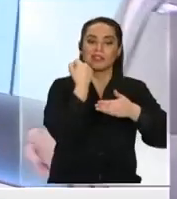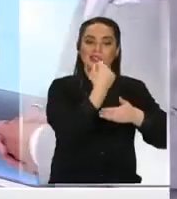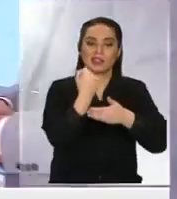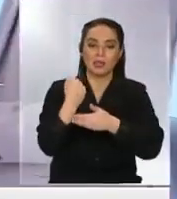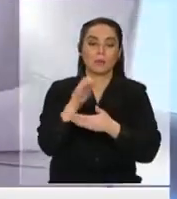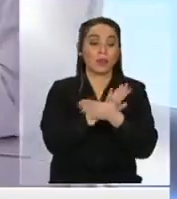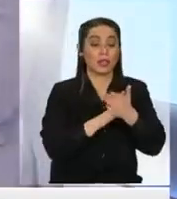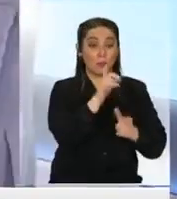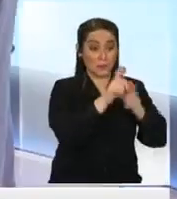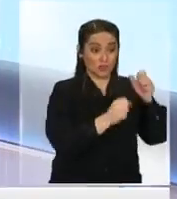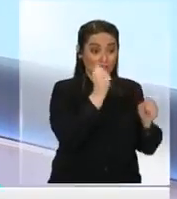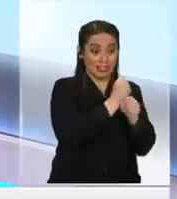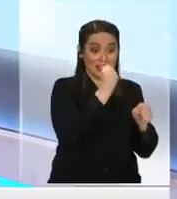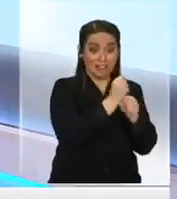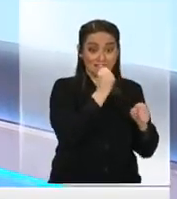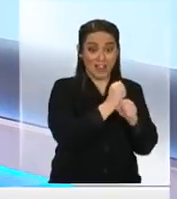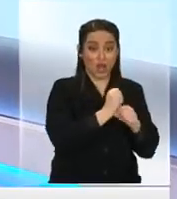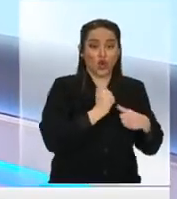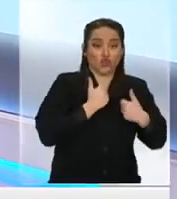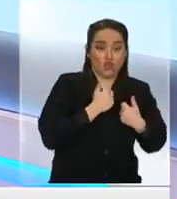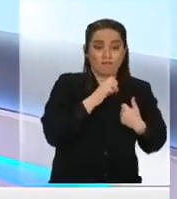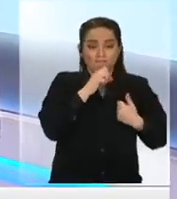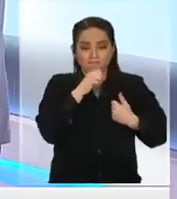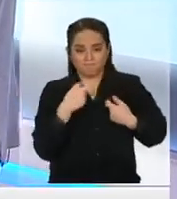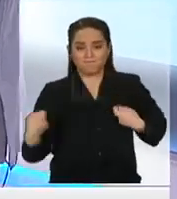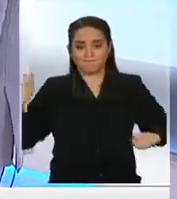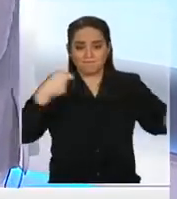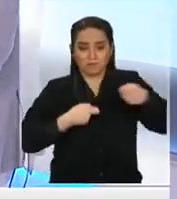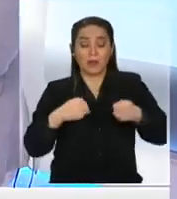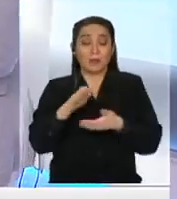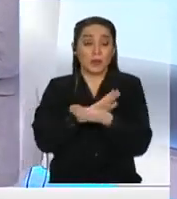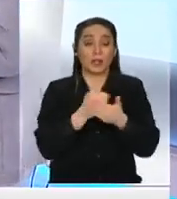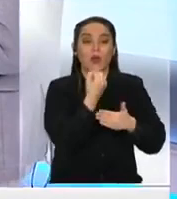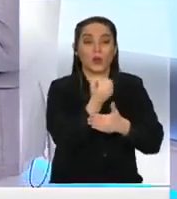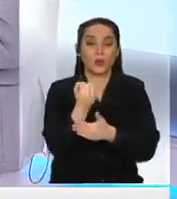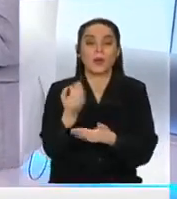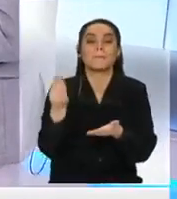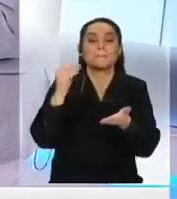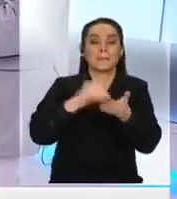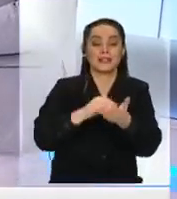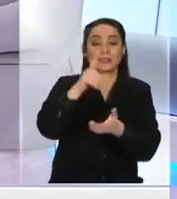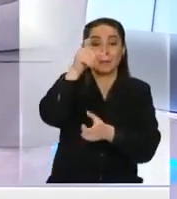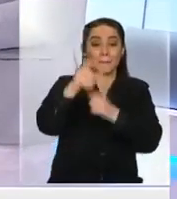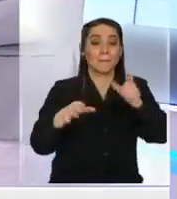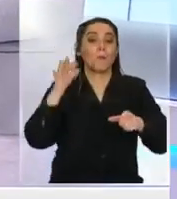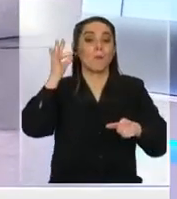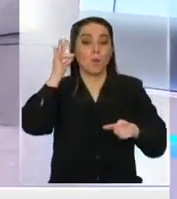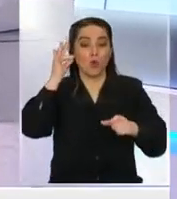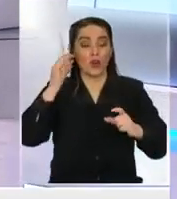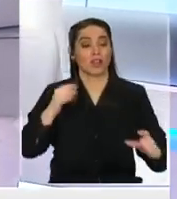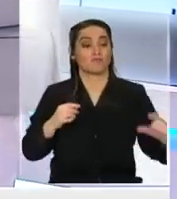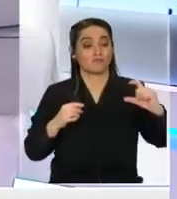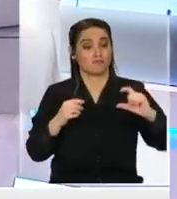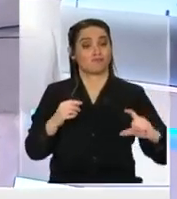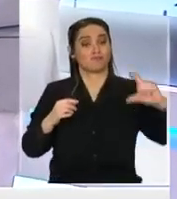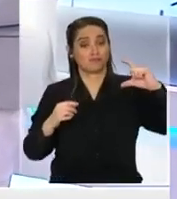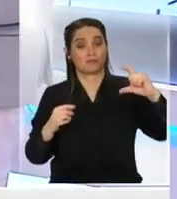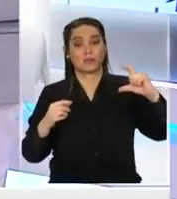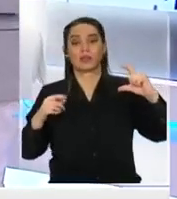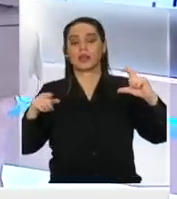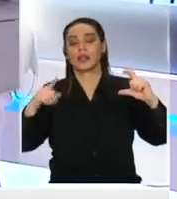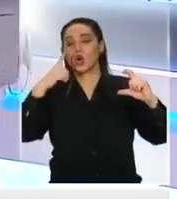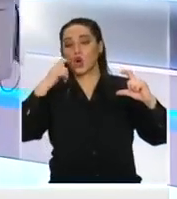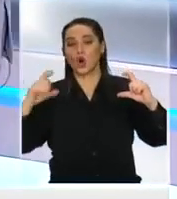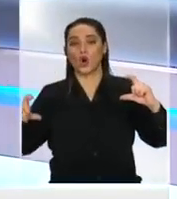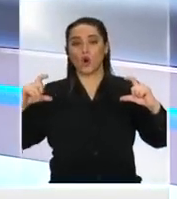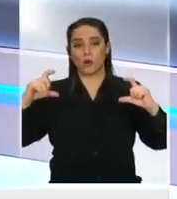géneros, subiendo más las pensiones más bajas y las de las mujeres, por sobre las más altas y las de los hombres porque estos dos sectores son los que